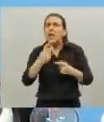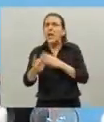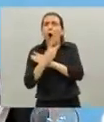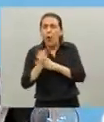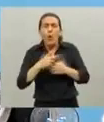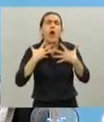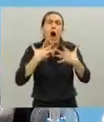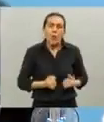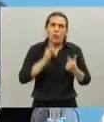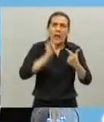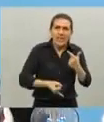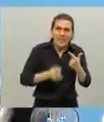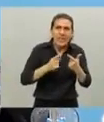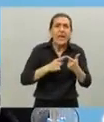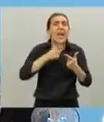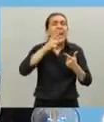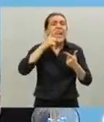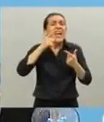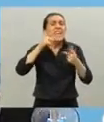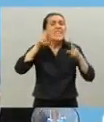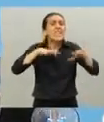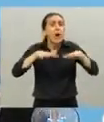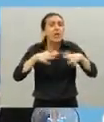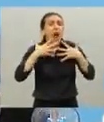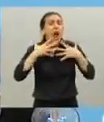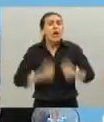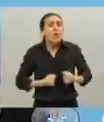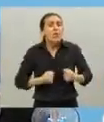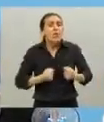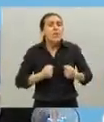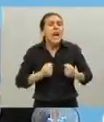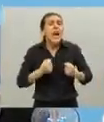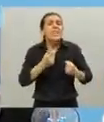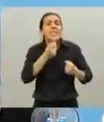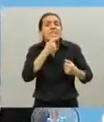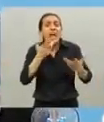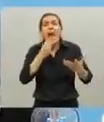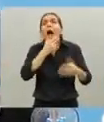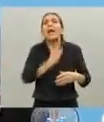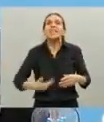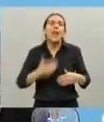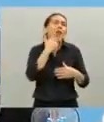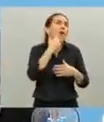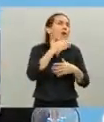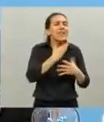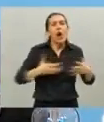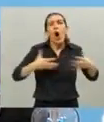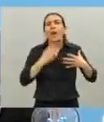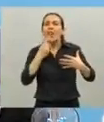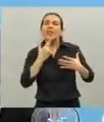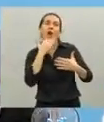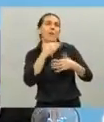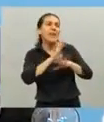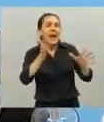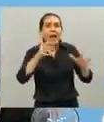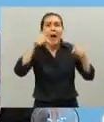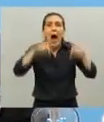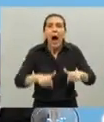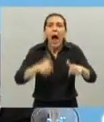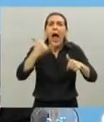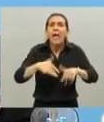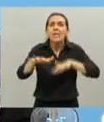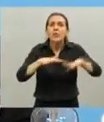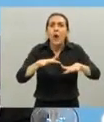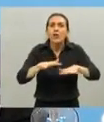angustioso y angustiante mejor dicho es que el Estado diga aquí no pasa nada acá están pasando cosas